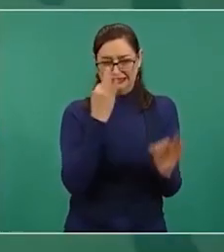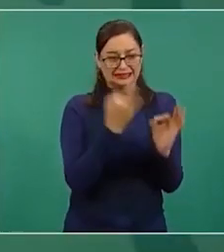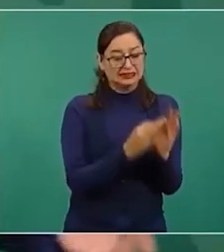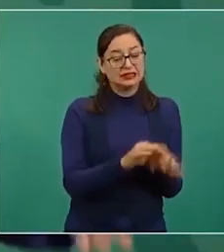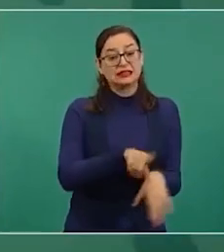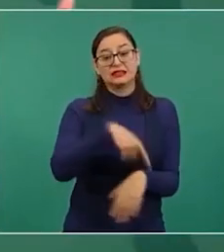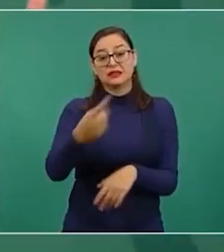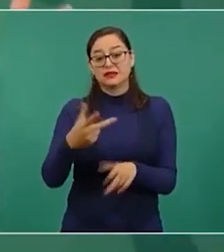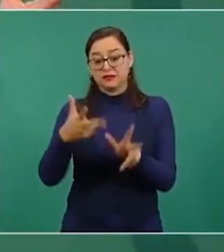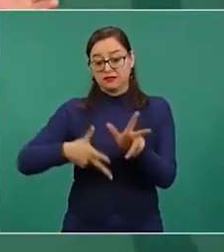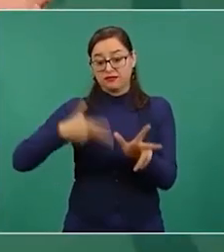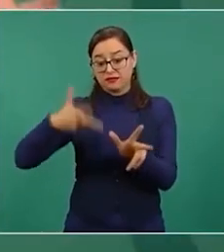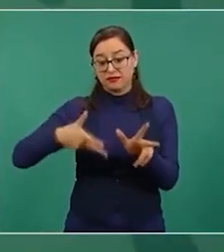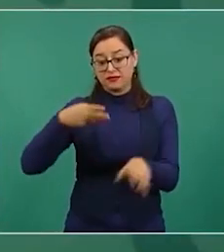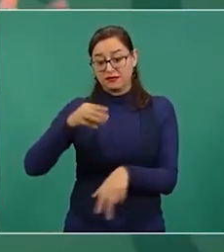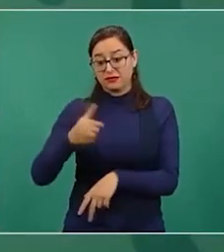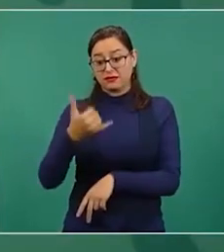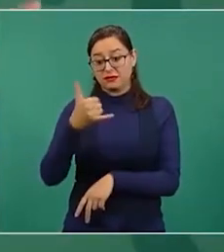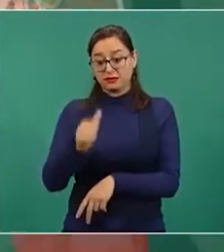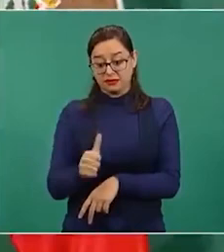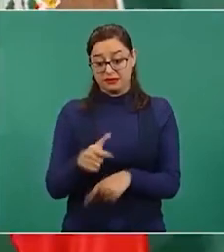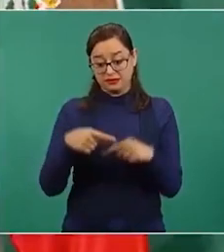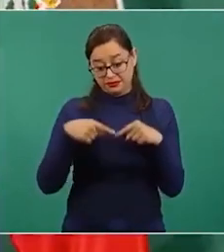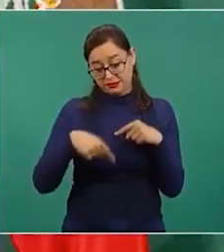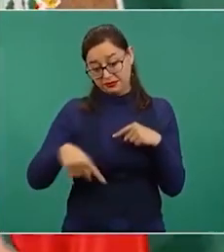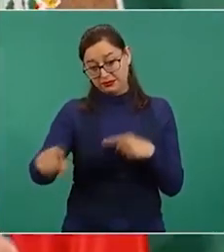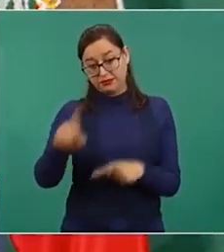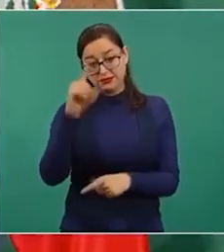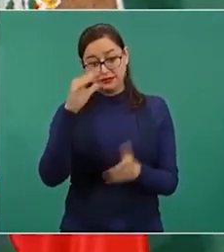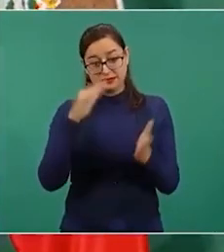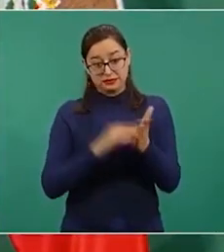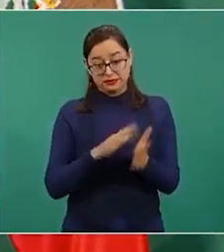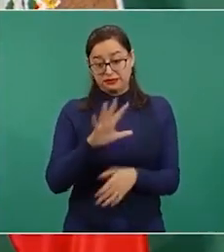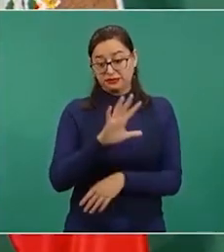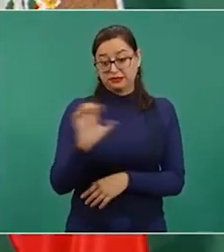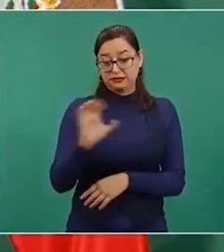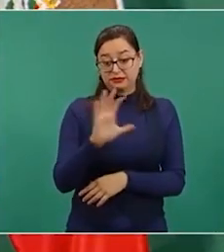que terminar mil quinientos kilómetros